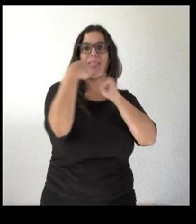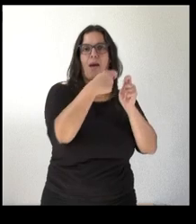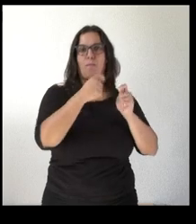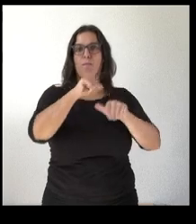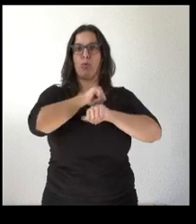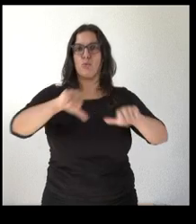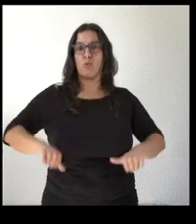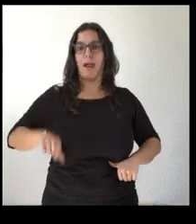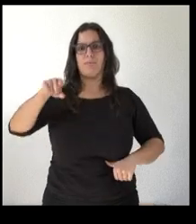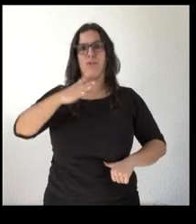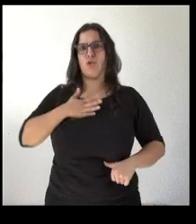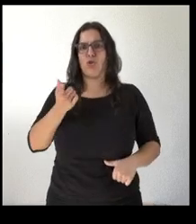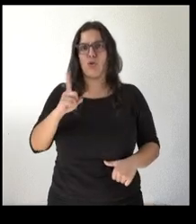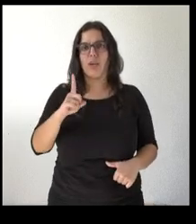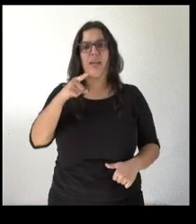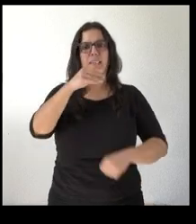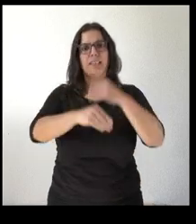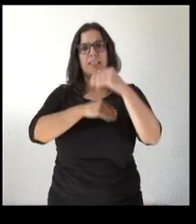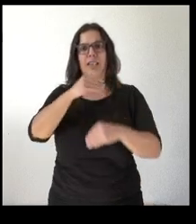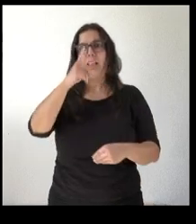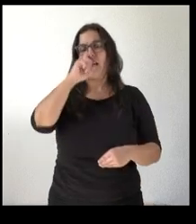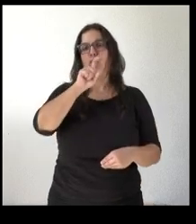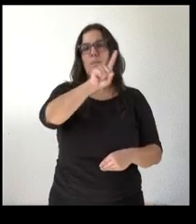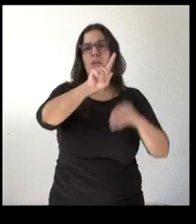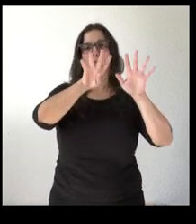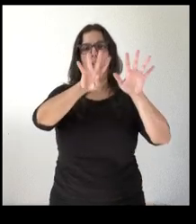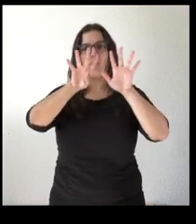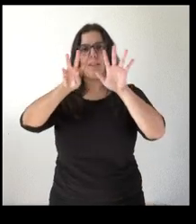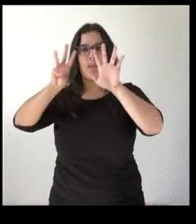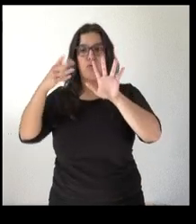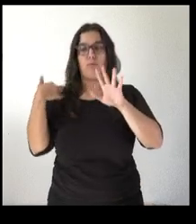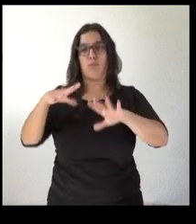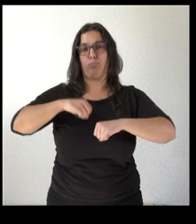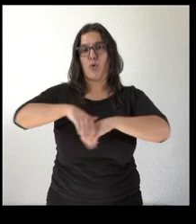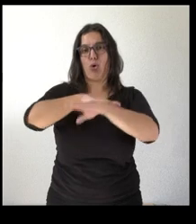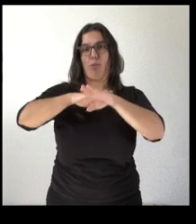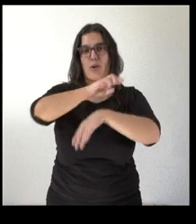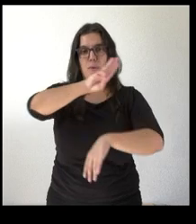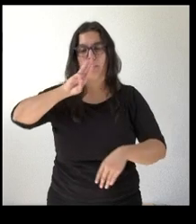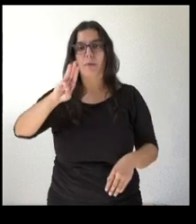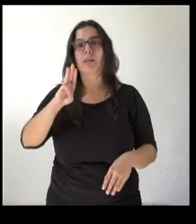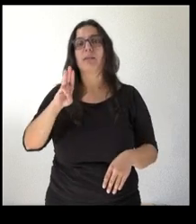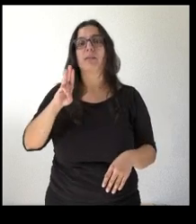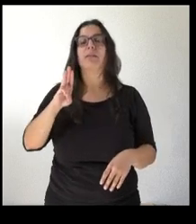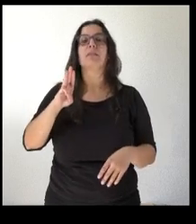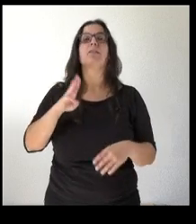se ejecuta desde el año 1998 luego el gobierno del partido popular que no se ha hecho hasta ahora y este contexto desde aquí